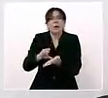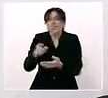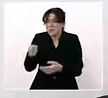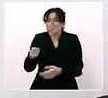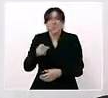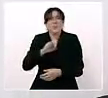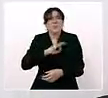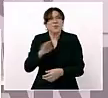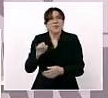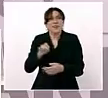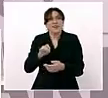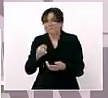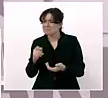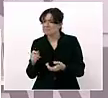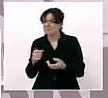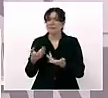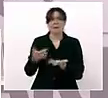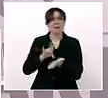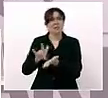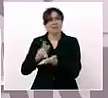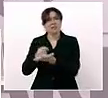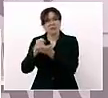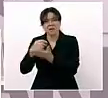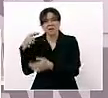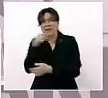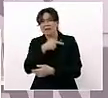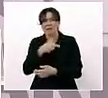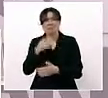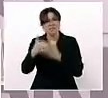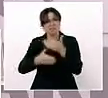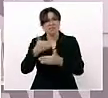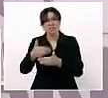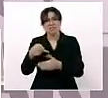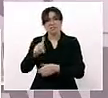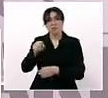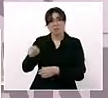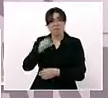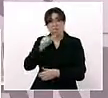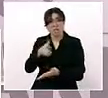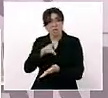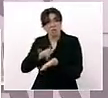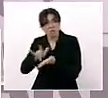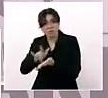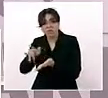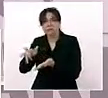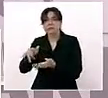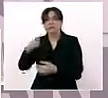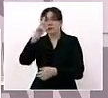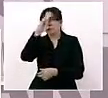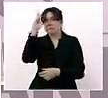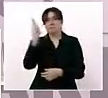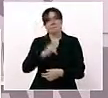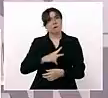Entonces, por eso, esto es un complemento